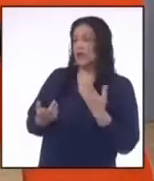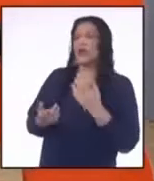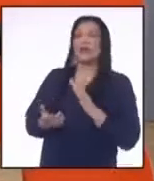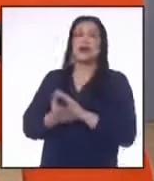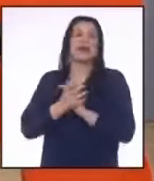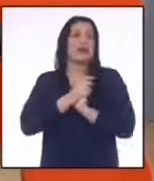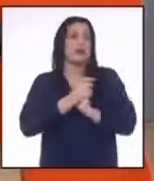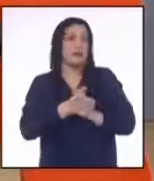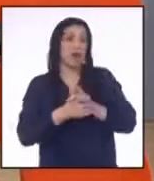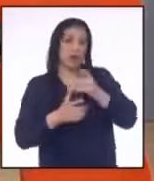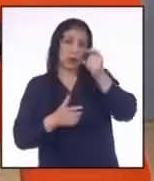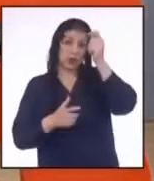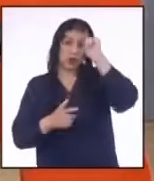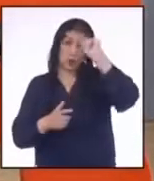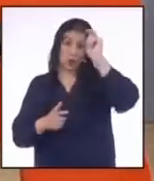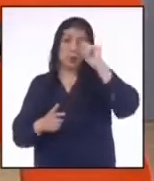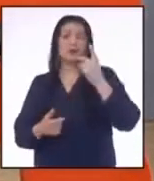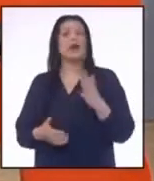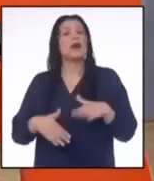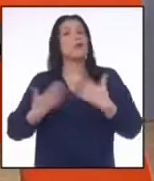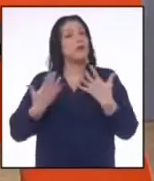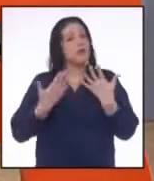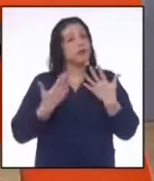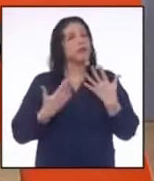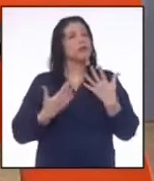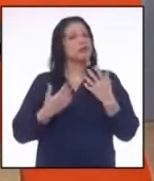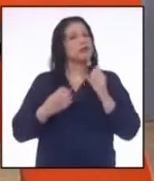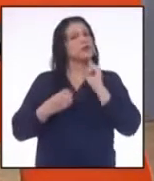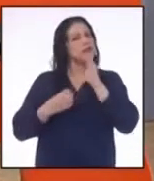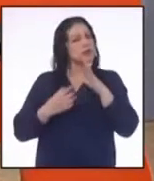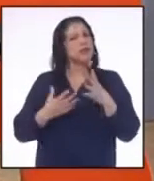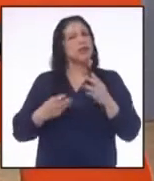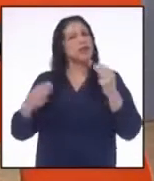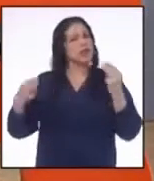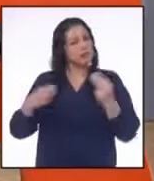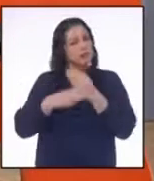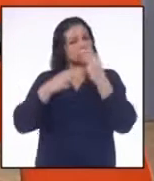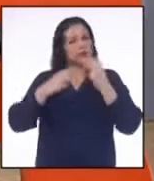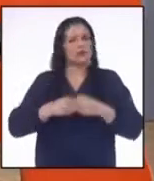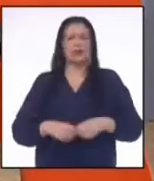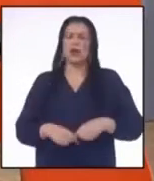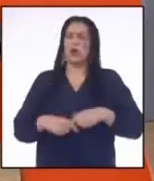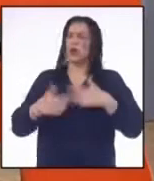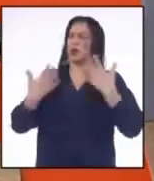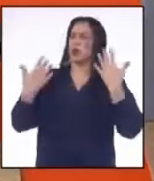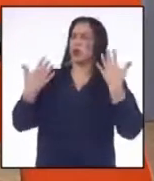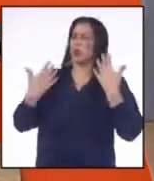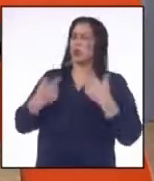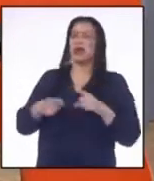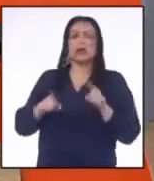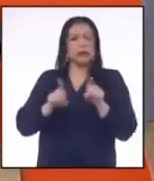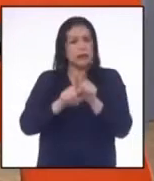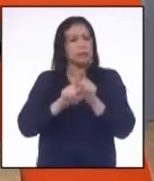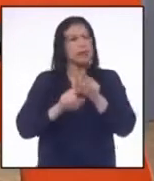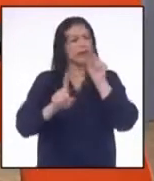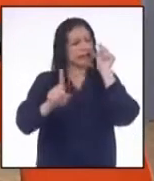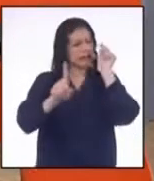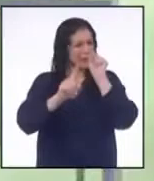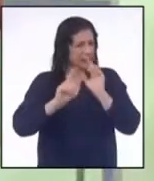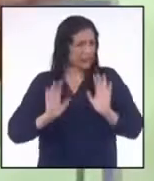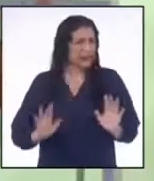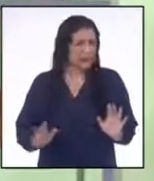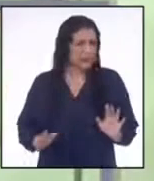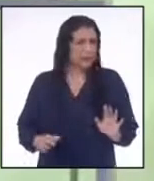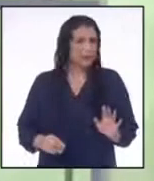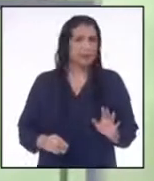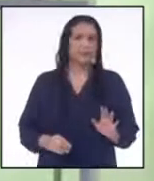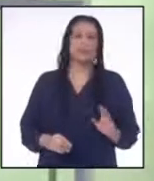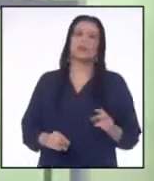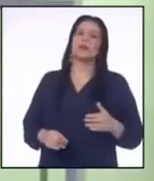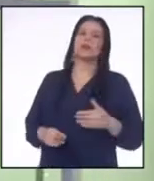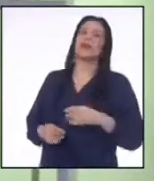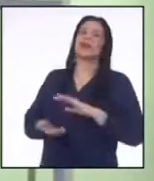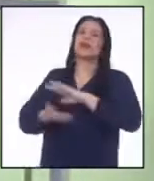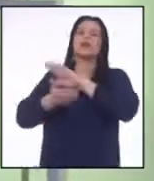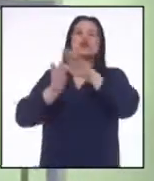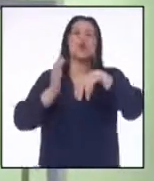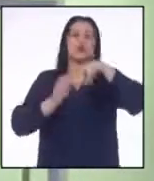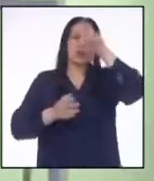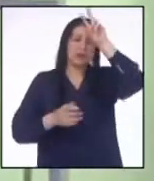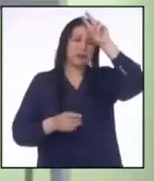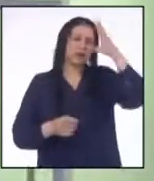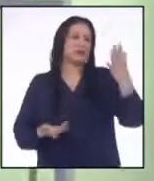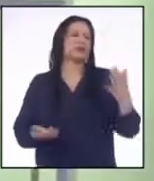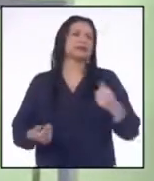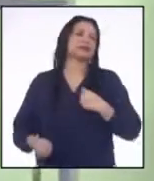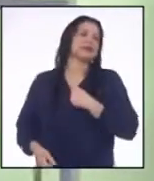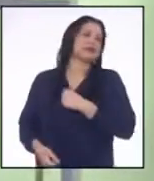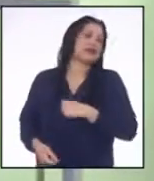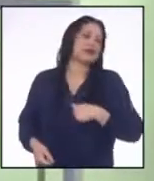de Tumbes Le podemos afirmar que a pesar que la matemática es amplia Es también exacta Chicas y chicos de todo el Perú